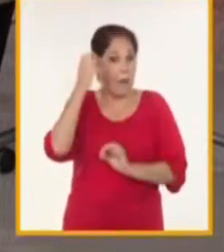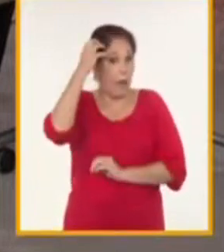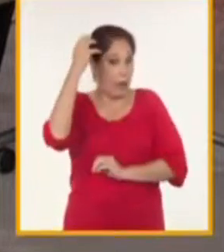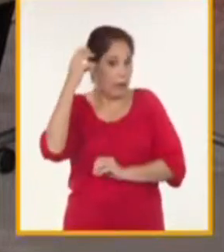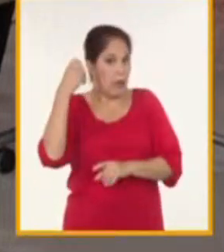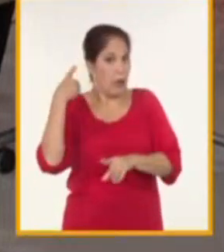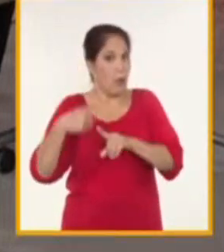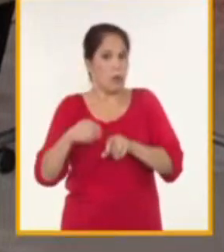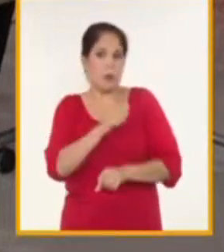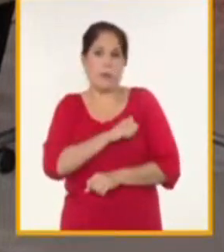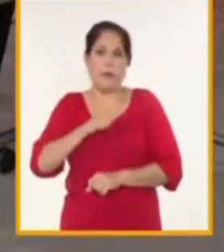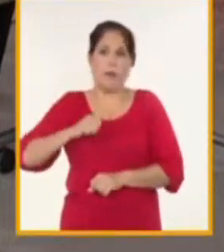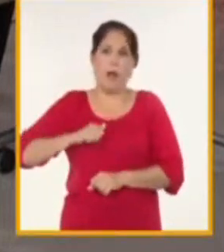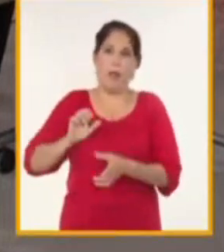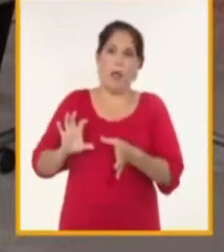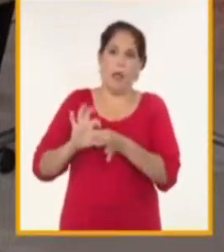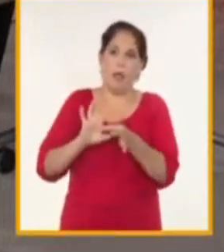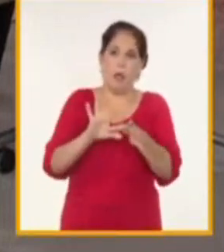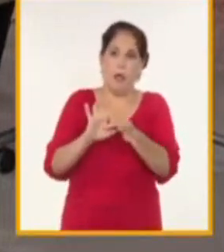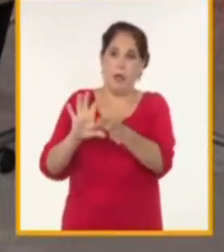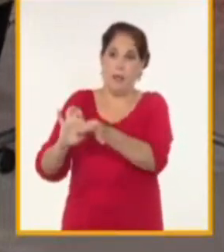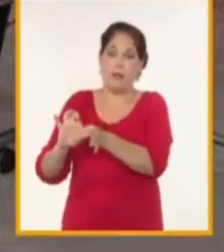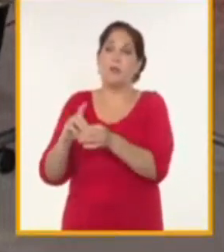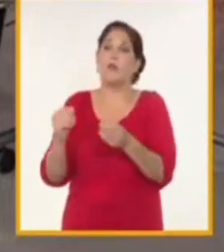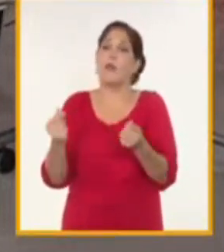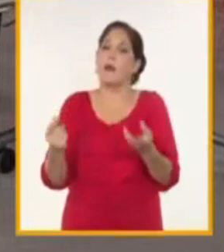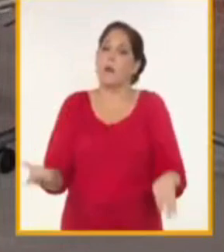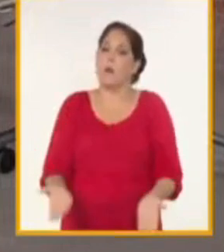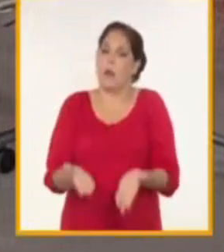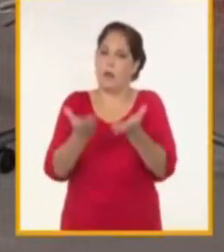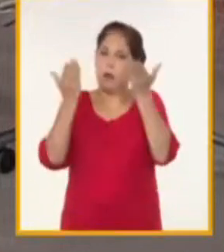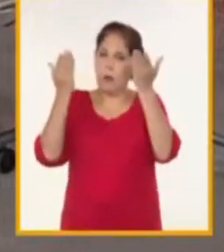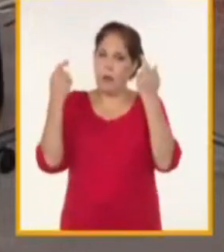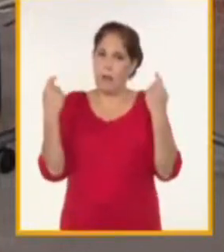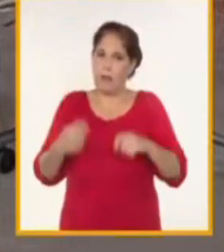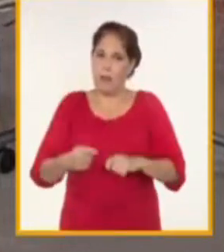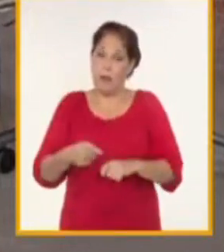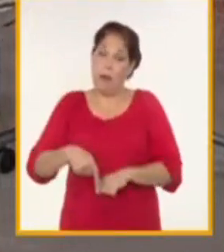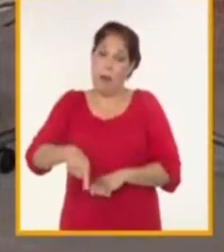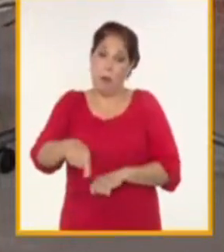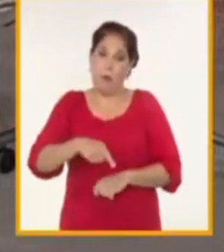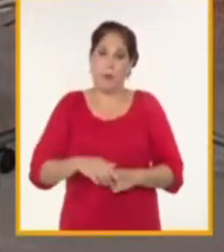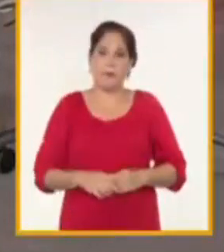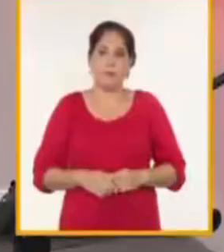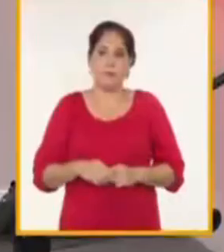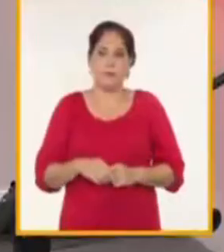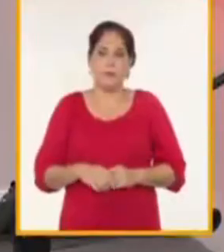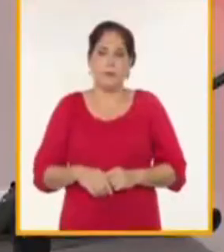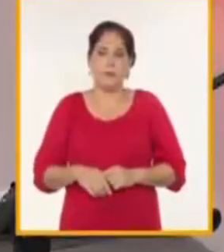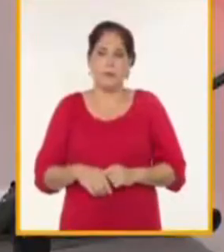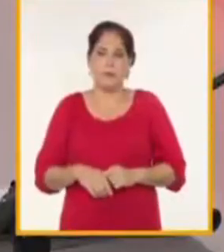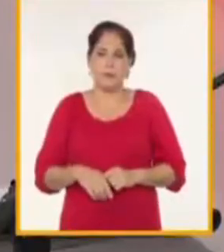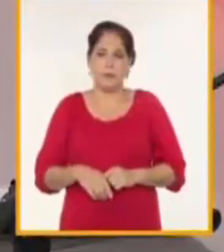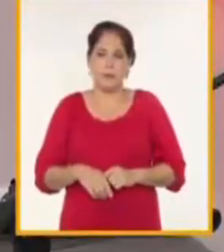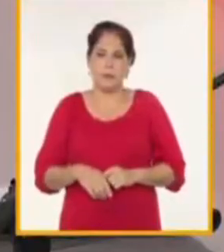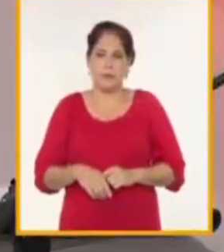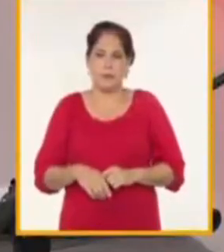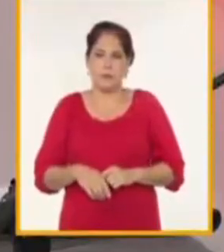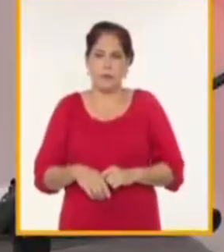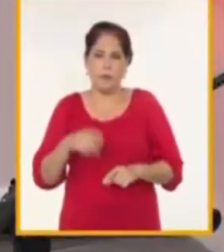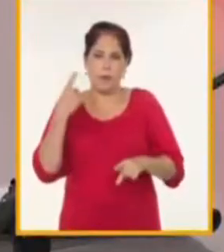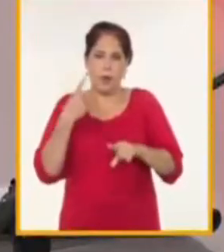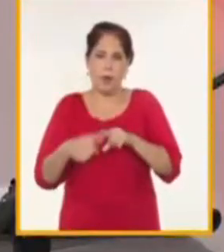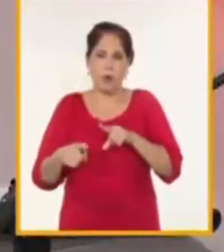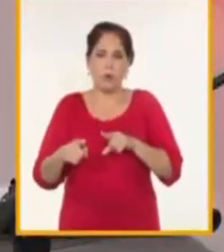y también con formas no estatales de producción que se van dando en estos últimos tiempos yo le propongo que veamos un material que Marisela Recacer nos